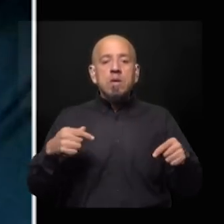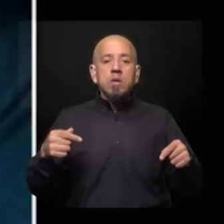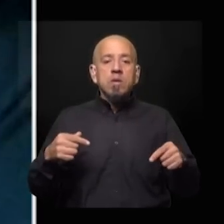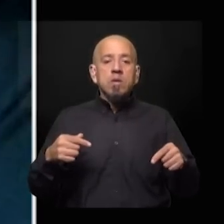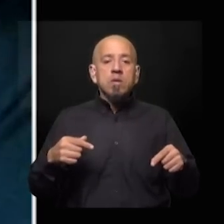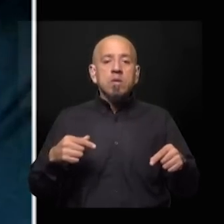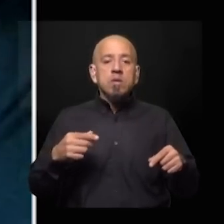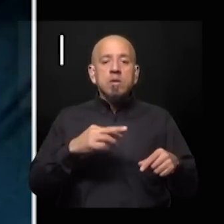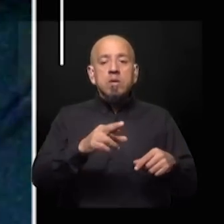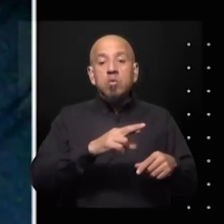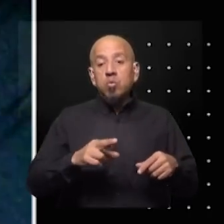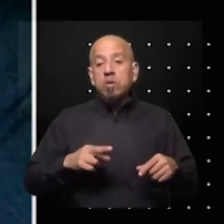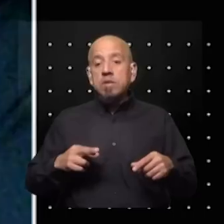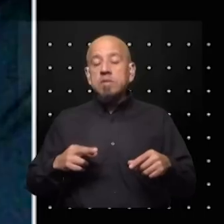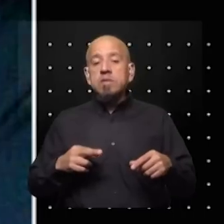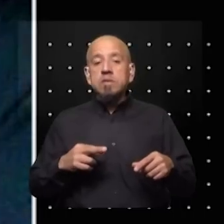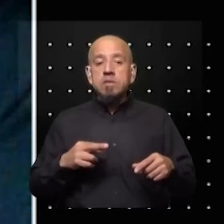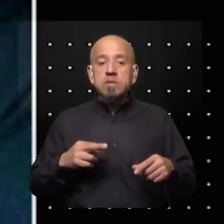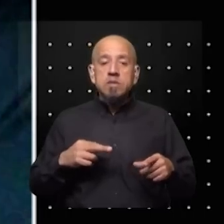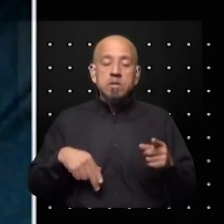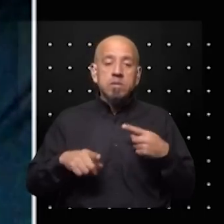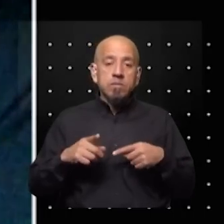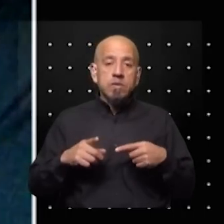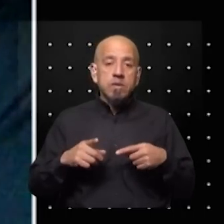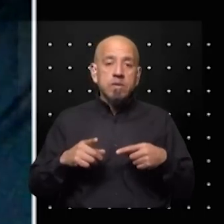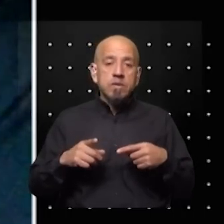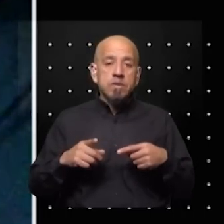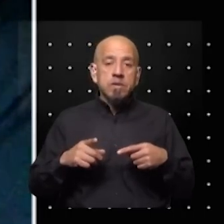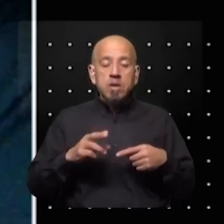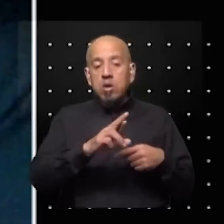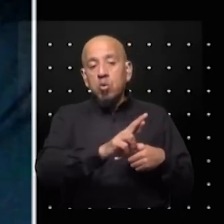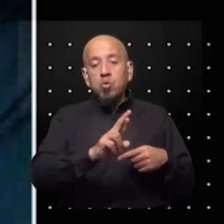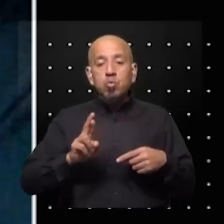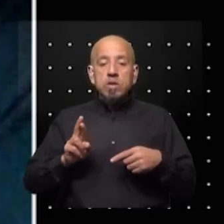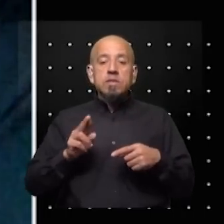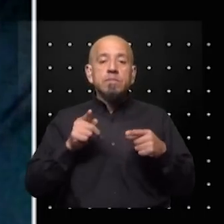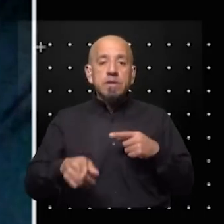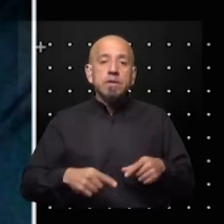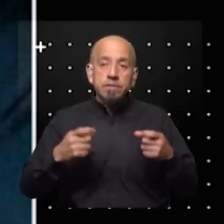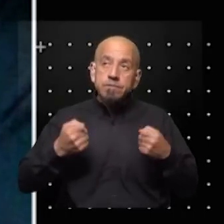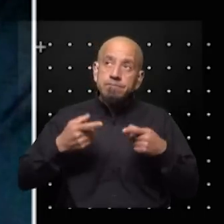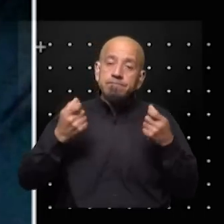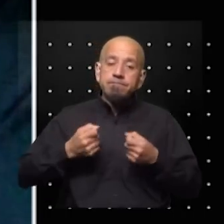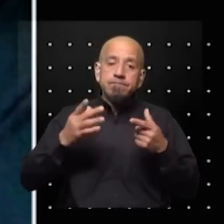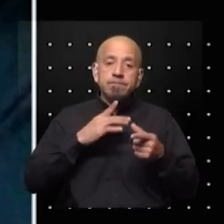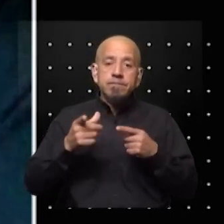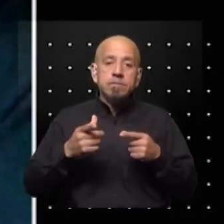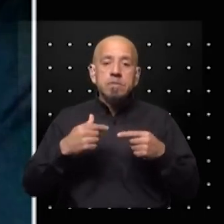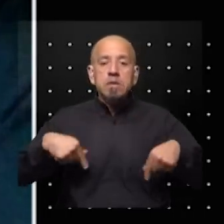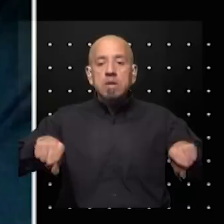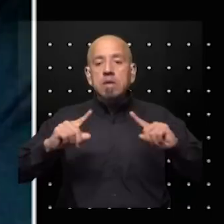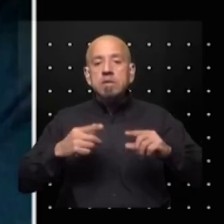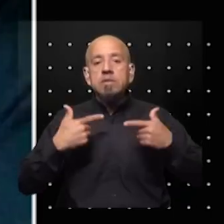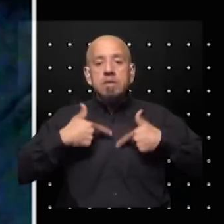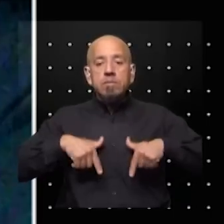rutas comerciales para sus exportaciones. Resulta realmente sorprendente ver el tamaño y la dimensión de la